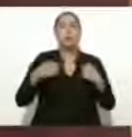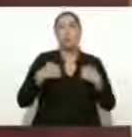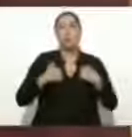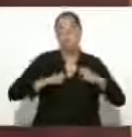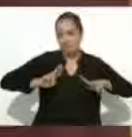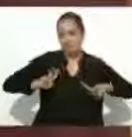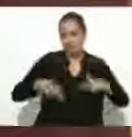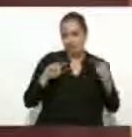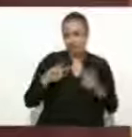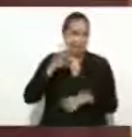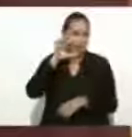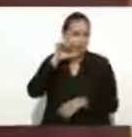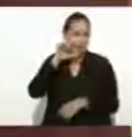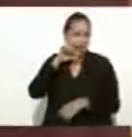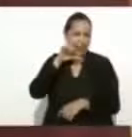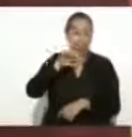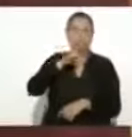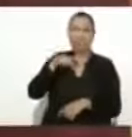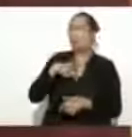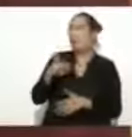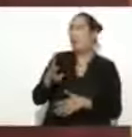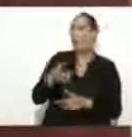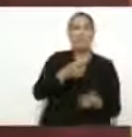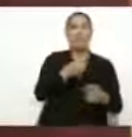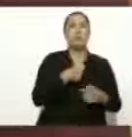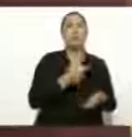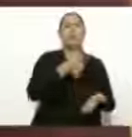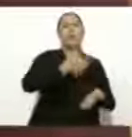y compramos jugo de naranja.